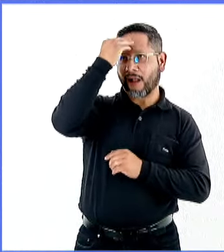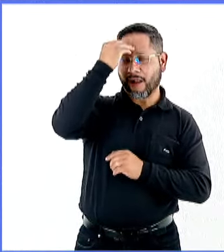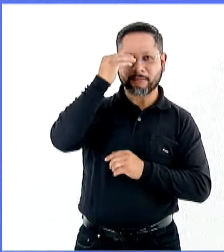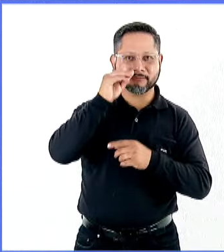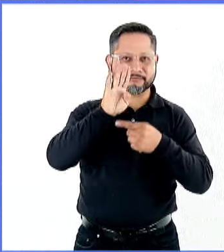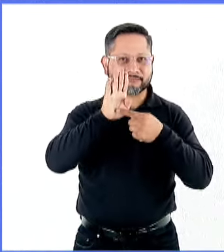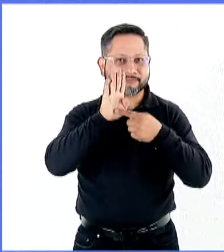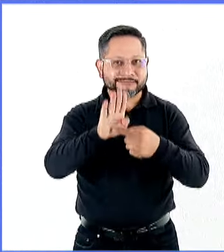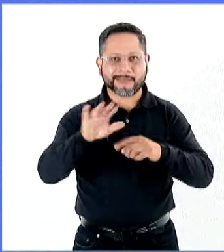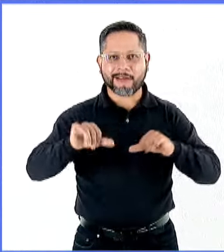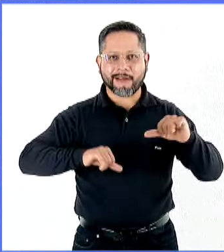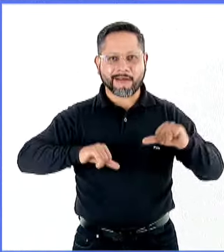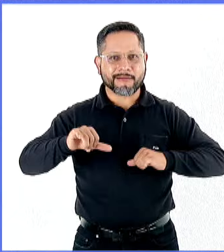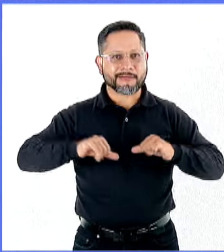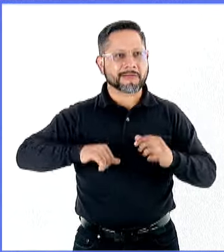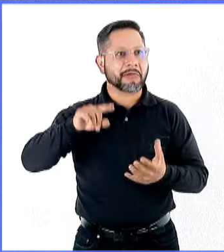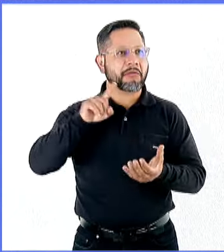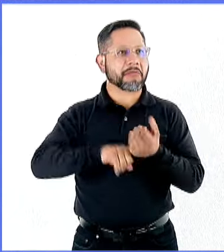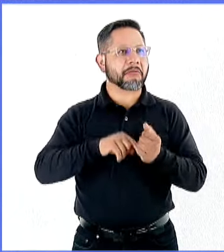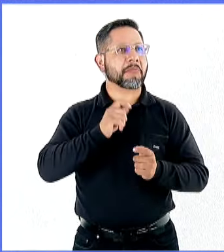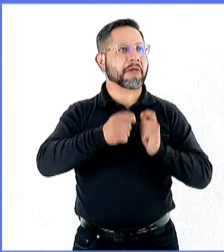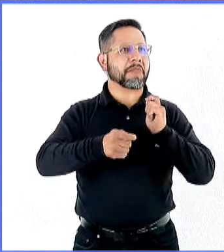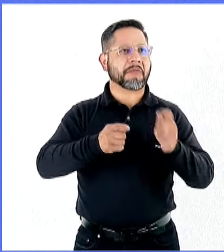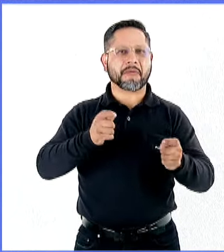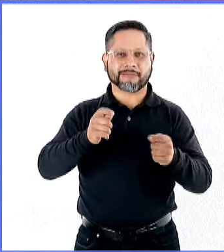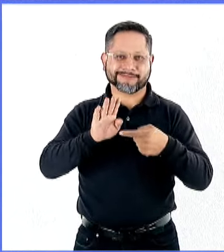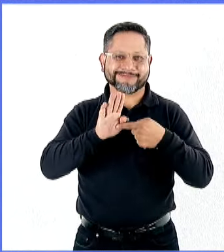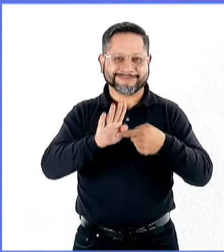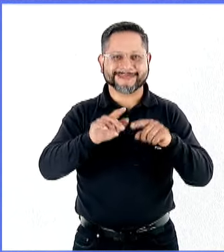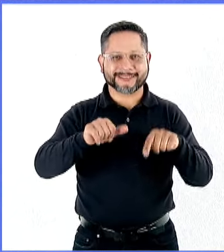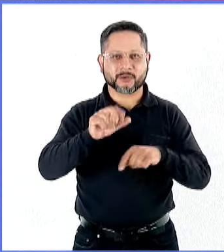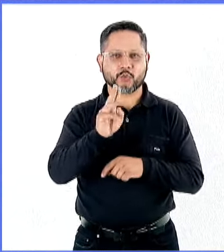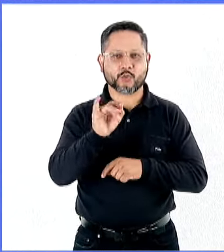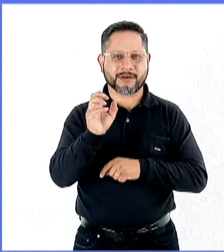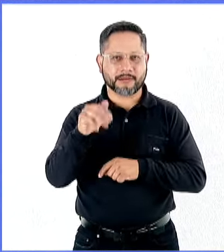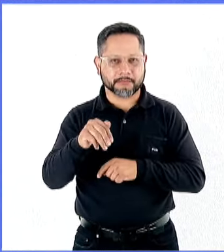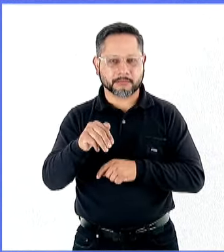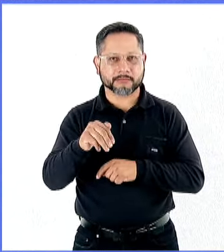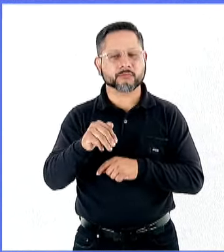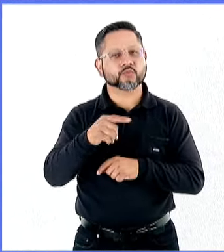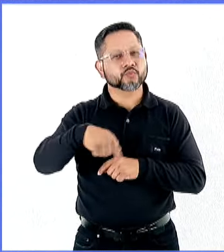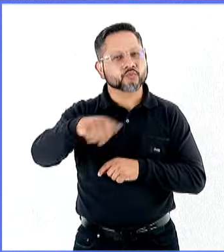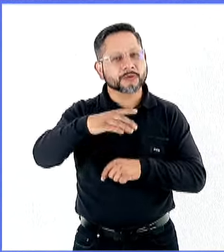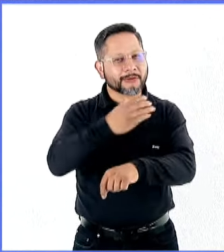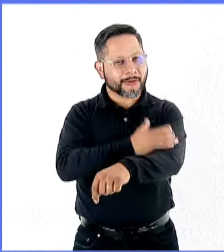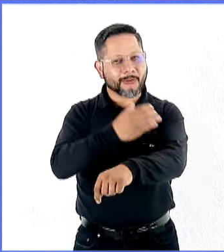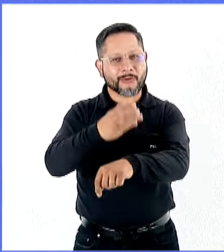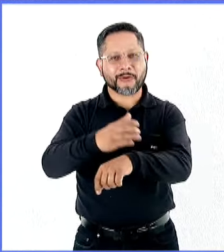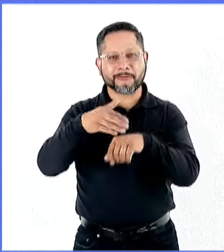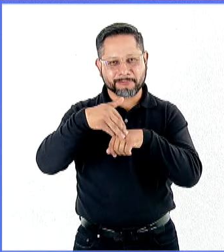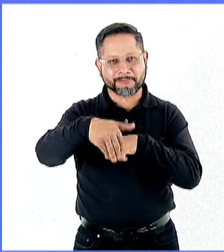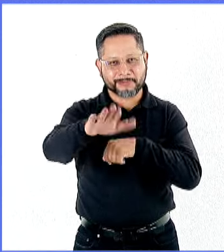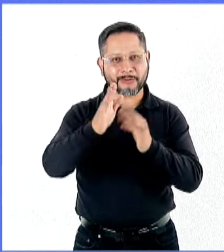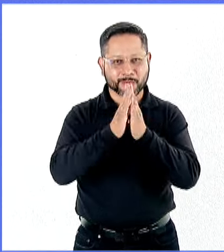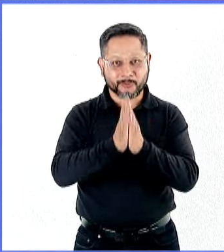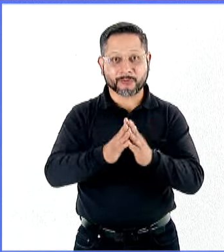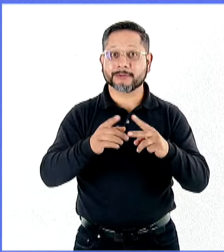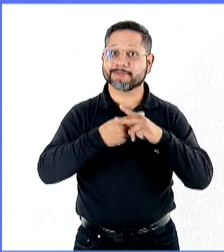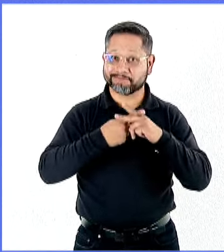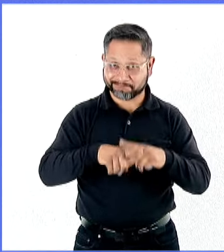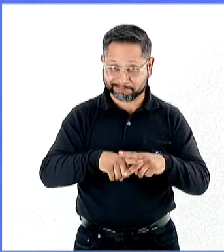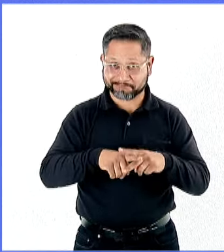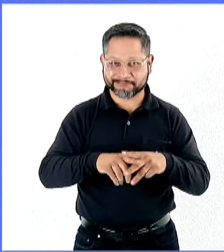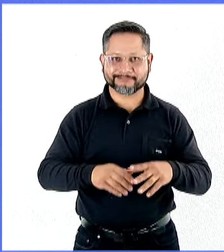todas esas actividades que se generan al interior de nuestra Universidad Nacional Autónoma de México. Acompáñanos durante los próximos minutos. Comenzamos.